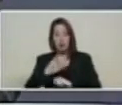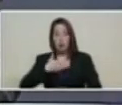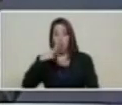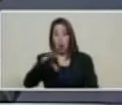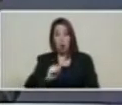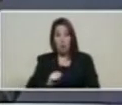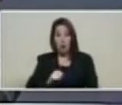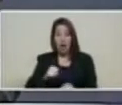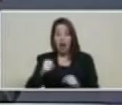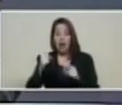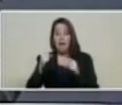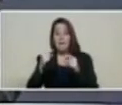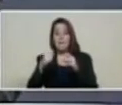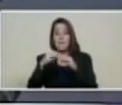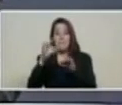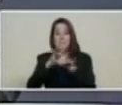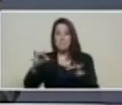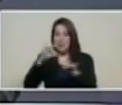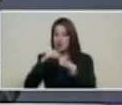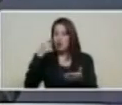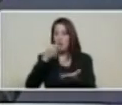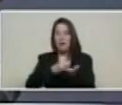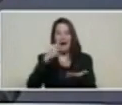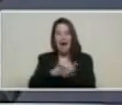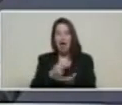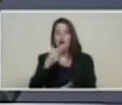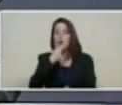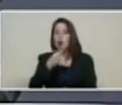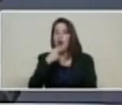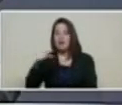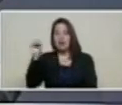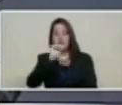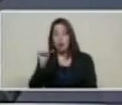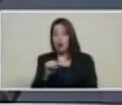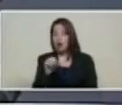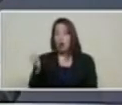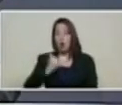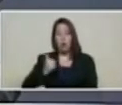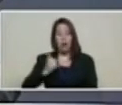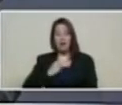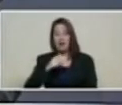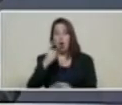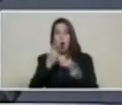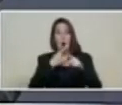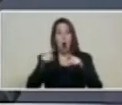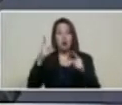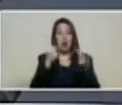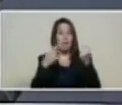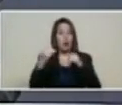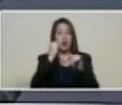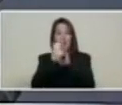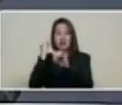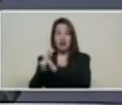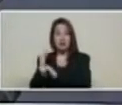pagados en bolívares o en cualquier divisa internacional o en cualquier otra criptomoneda